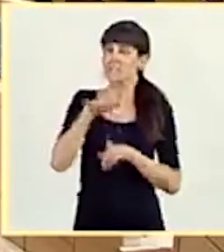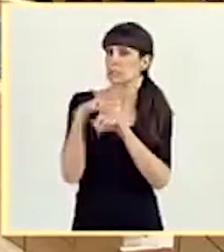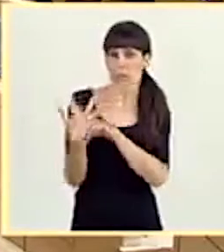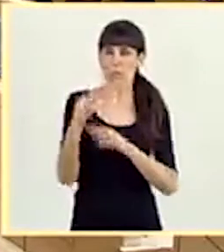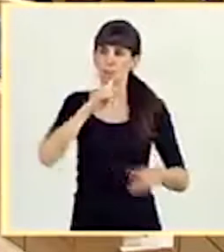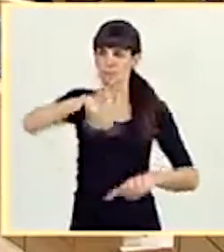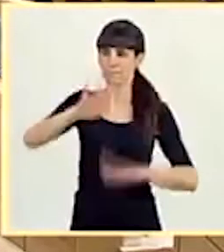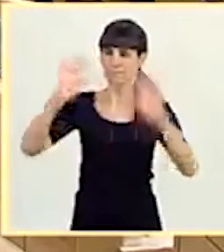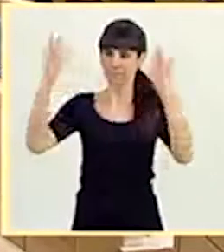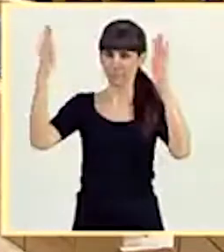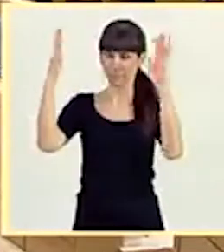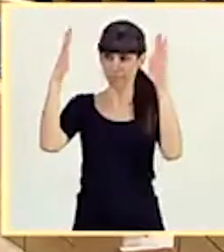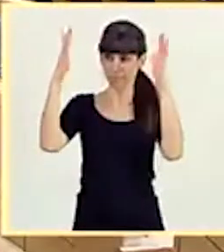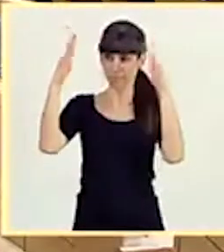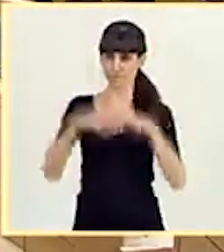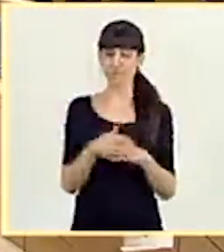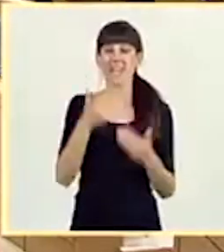Gracias, señor ministro.